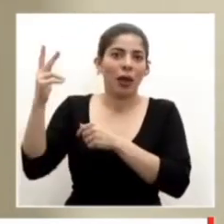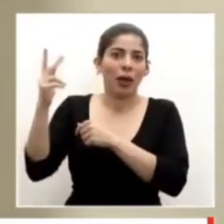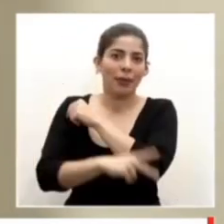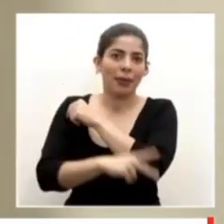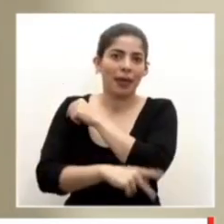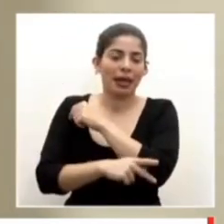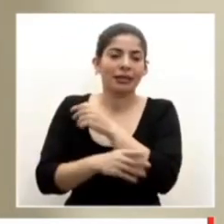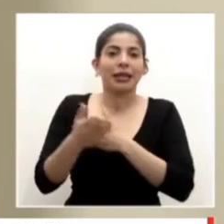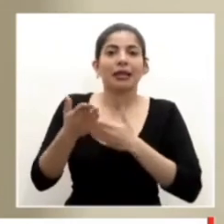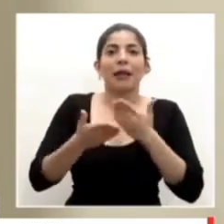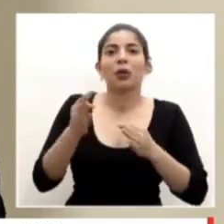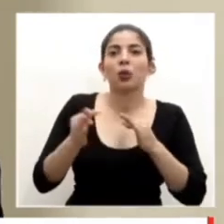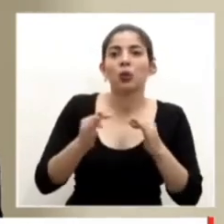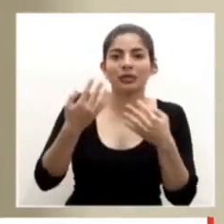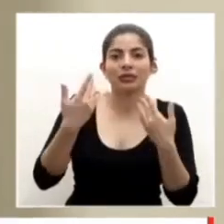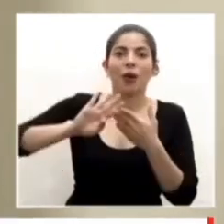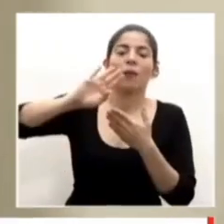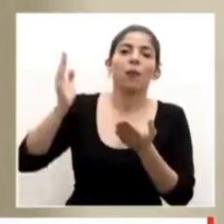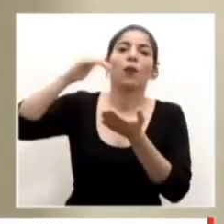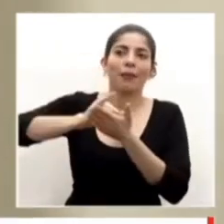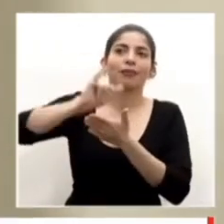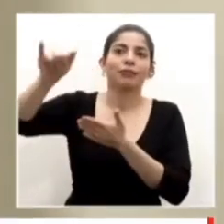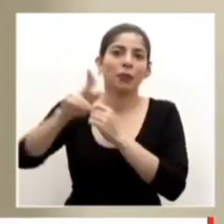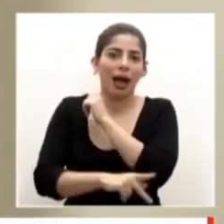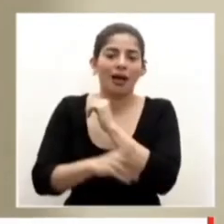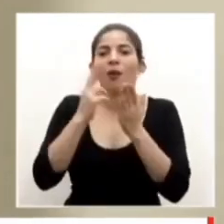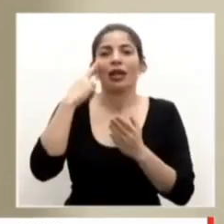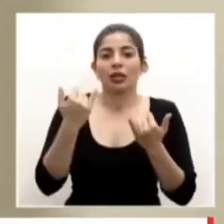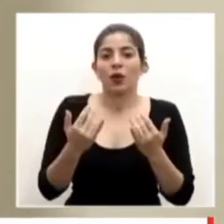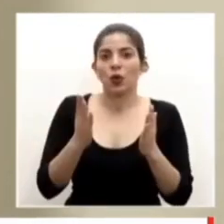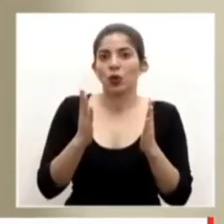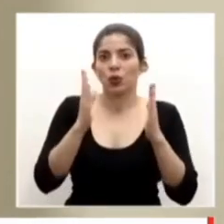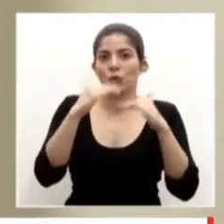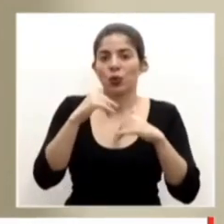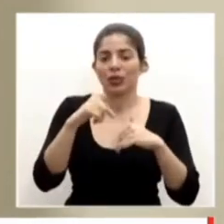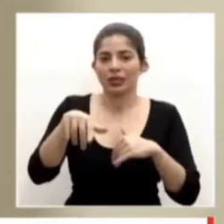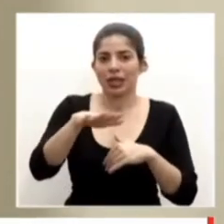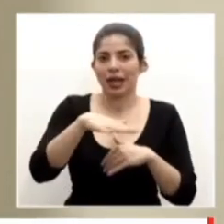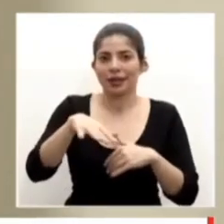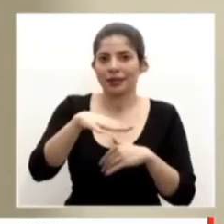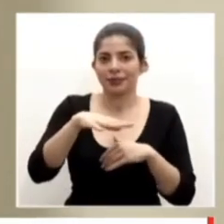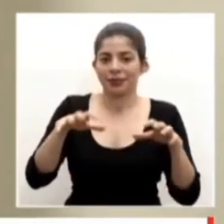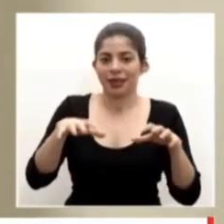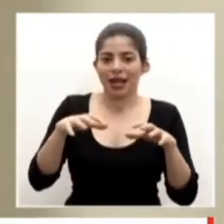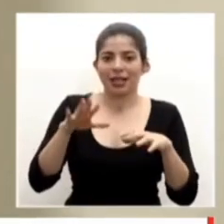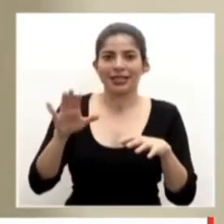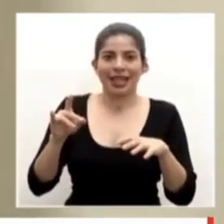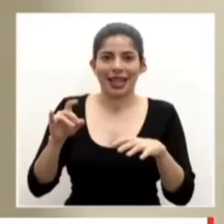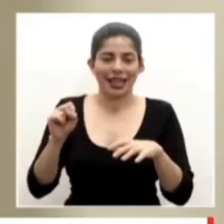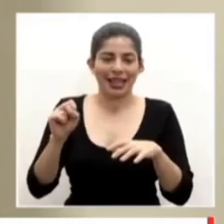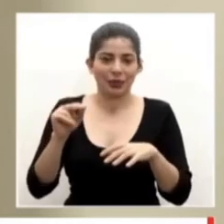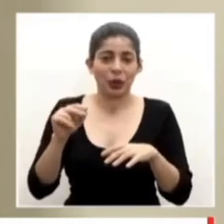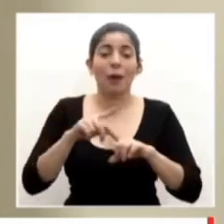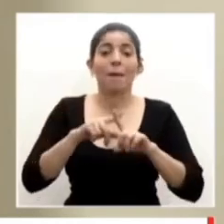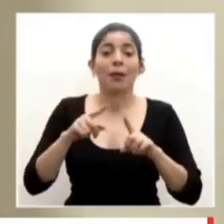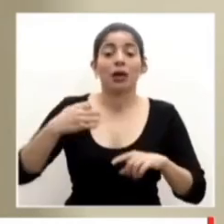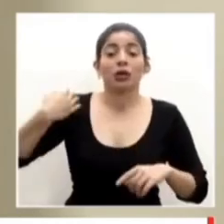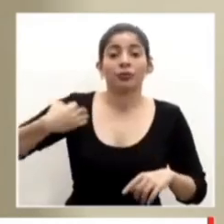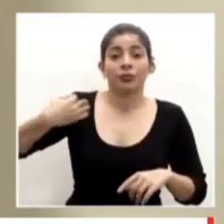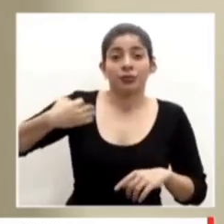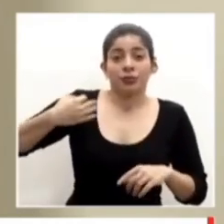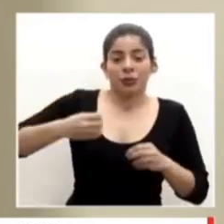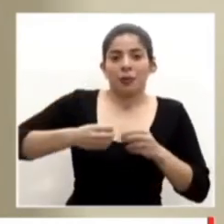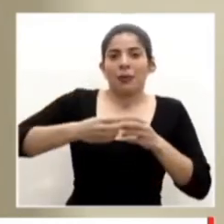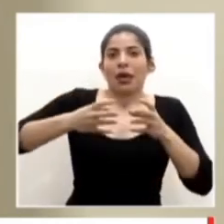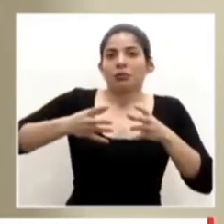tal vez turistas que ya están a su propio país, por alguna razón no están en ese ámbito de acción del CENDEIS. Pero cada día se van